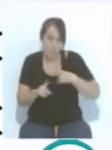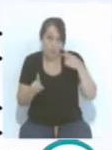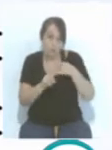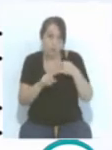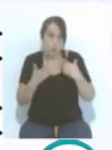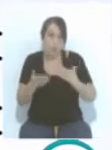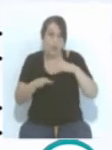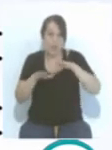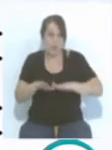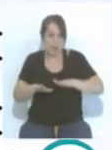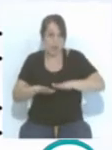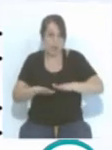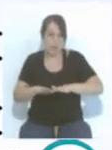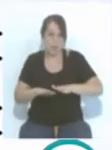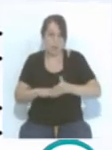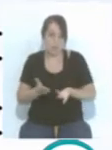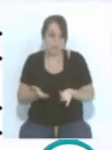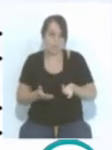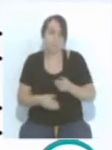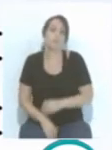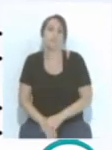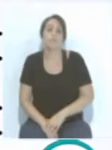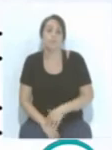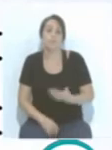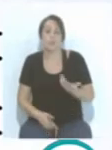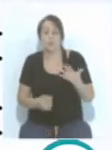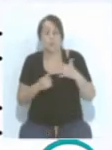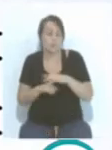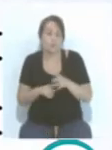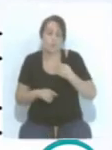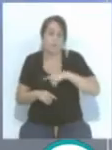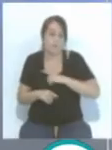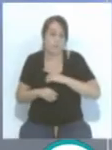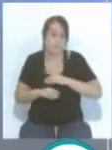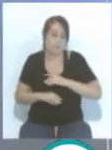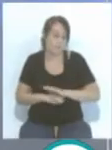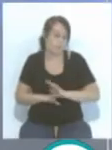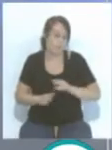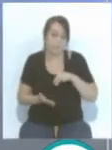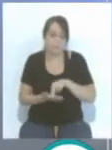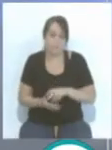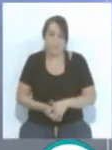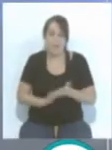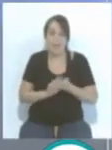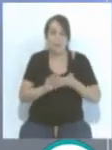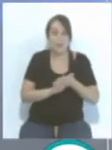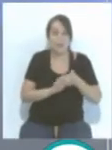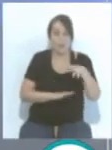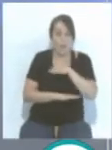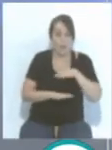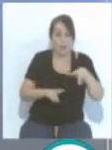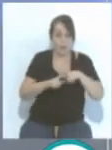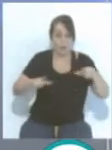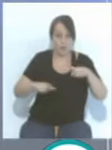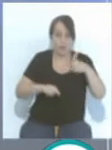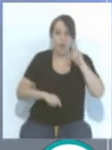quedarse, no puntualizar en la situación en que estamos. Hablando de instalaciones, nos vamos a ir a ver los